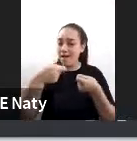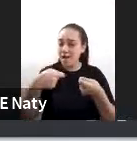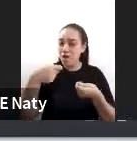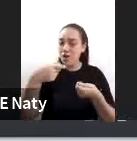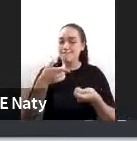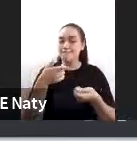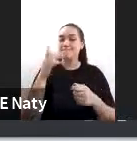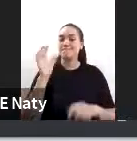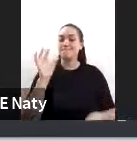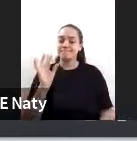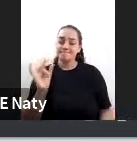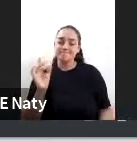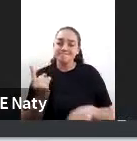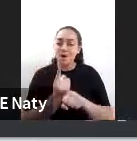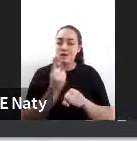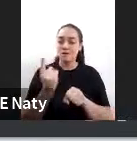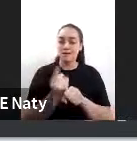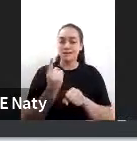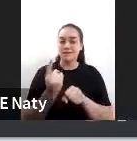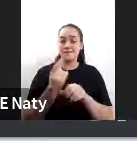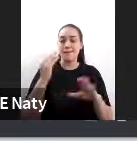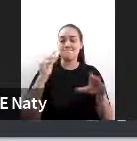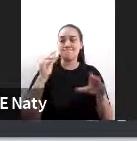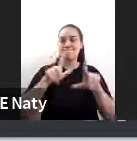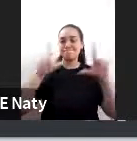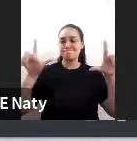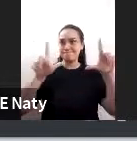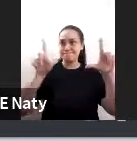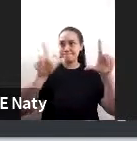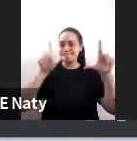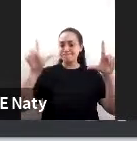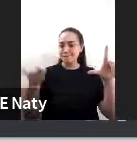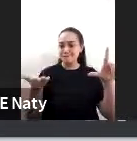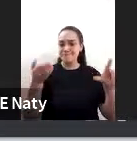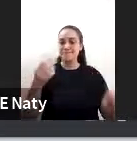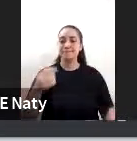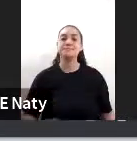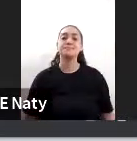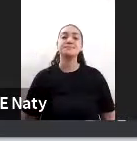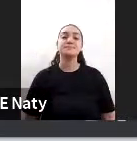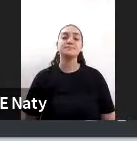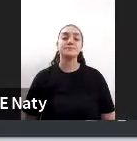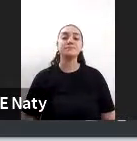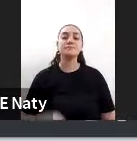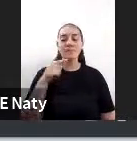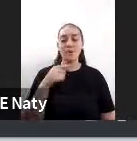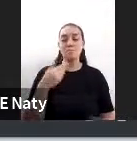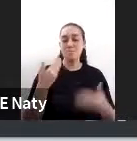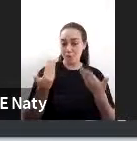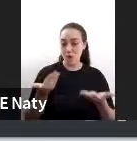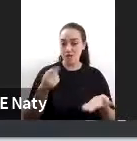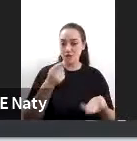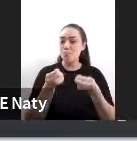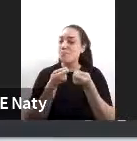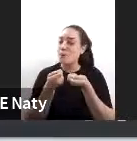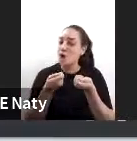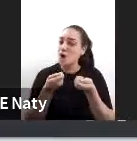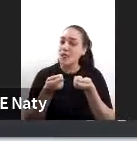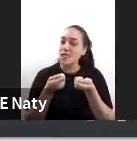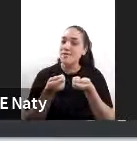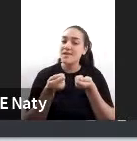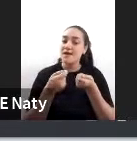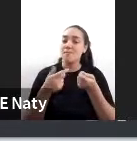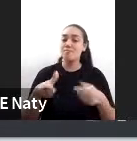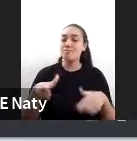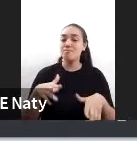transmitir entonces la TDA viene un poco como por eso les dije que es una política pública viene